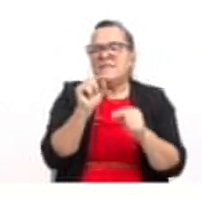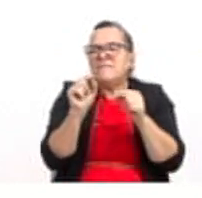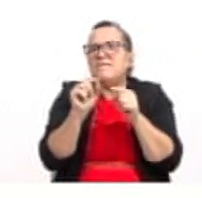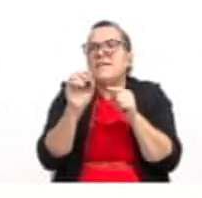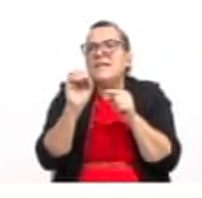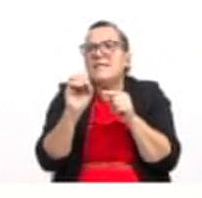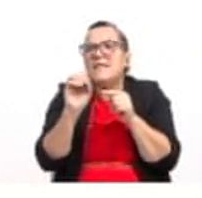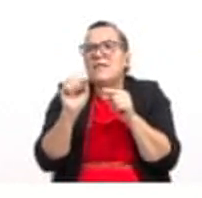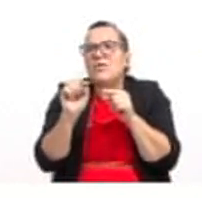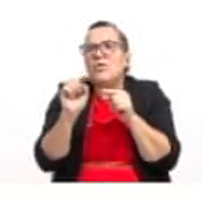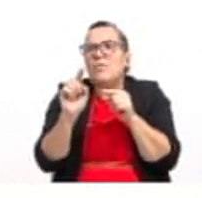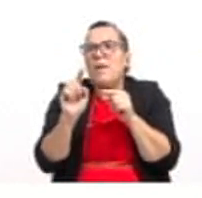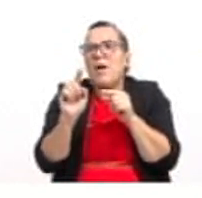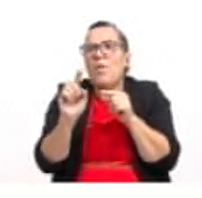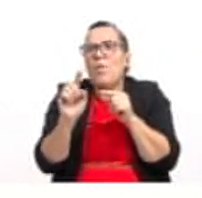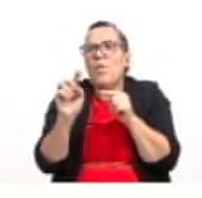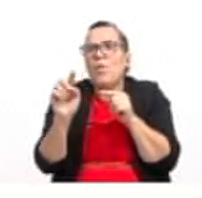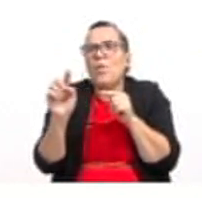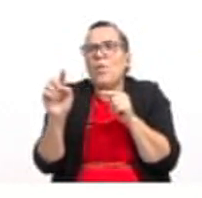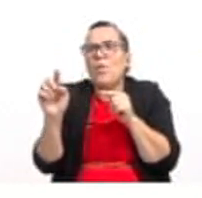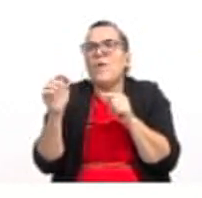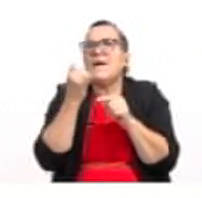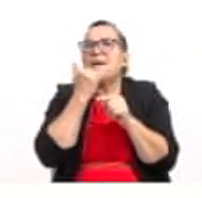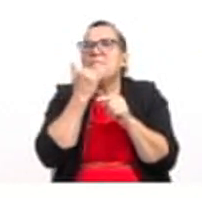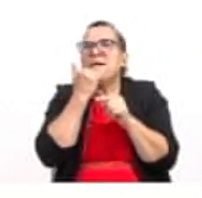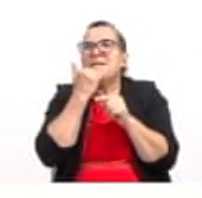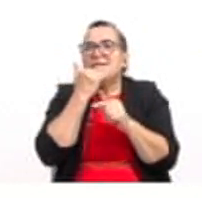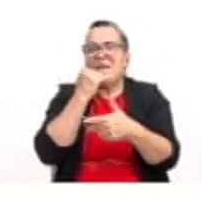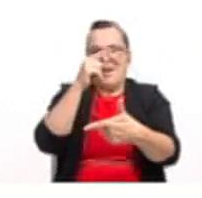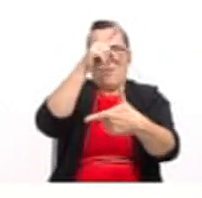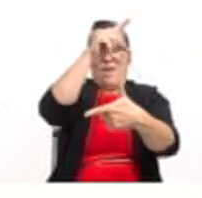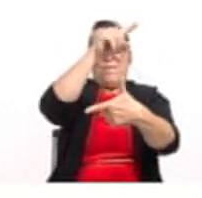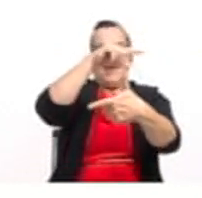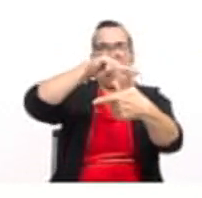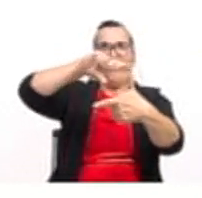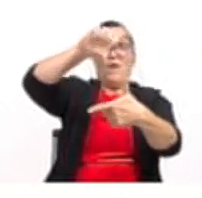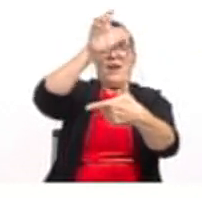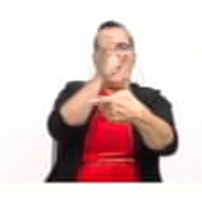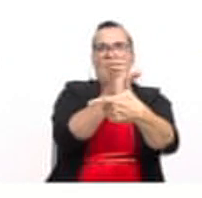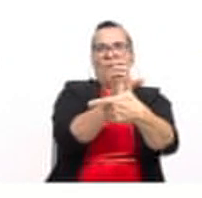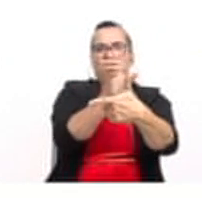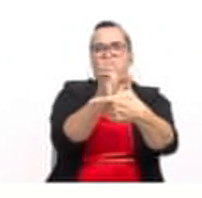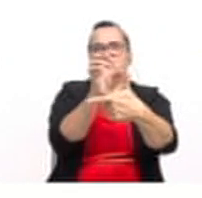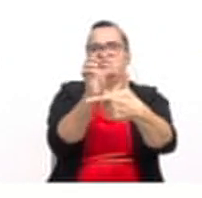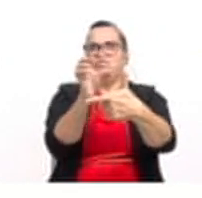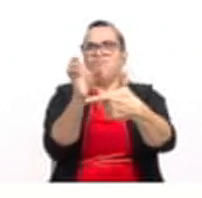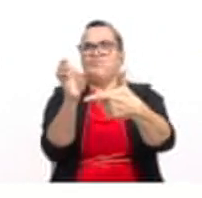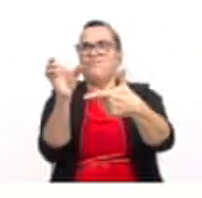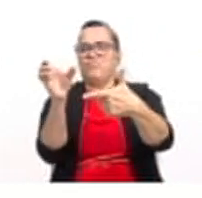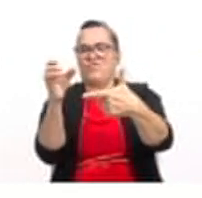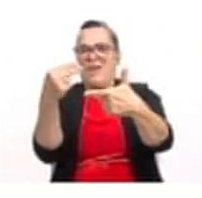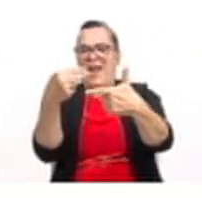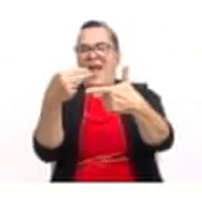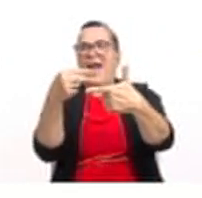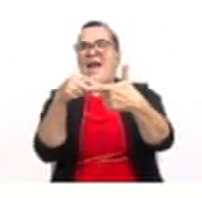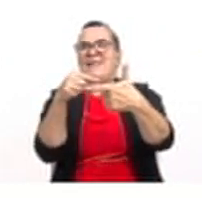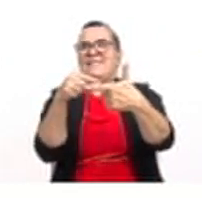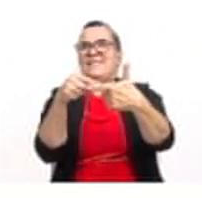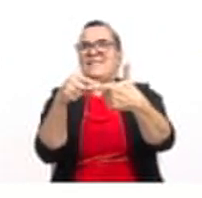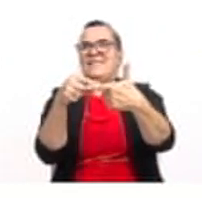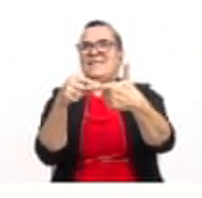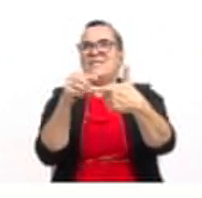variar. En este momento, ¿qué está pasando con la parábola? Observen cómo está cambiando el valor de h. H en este momento es